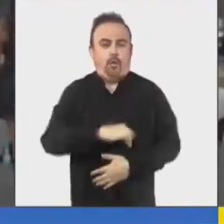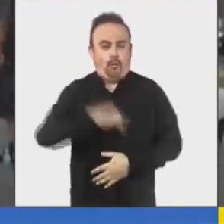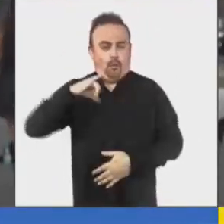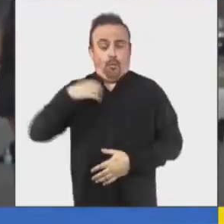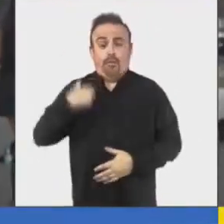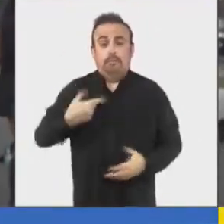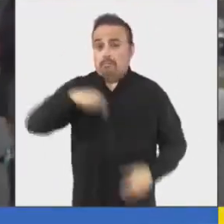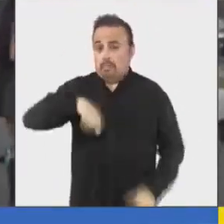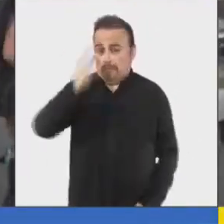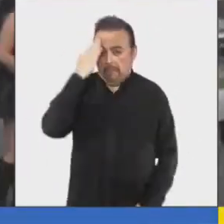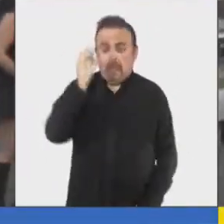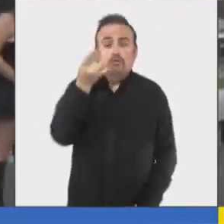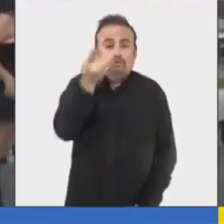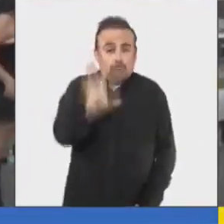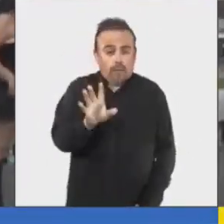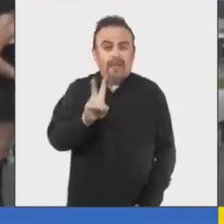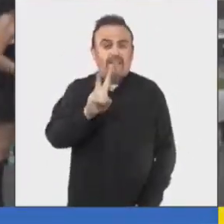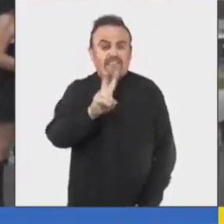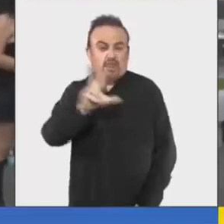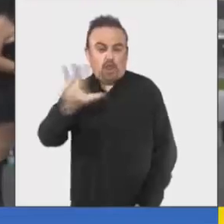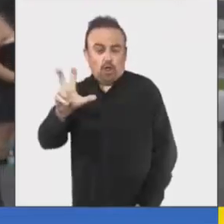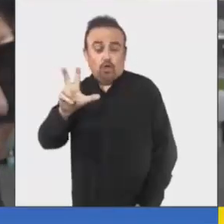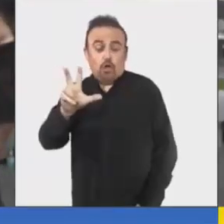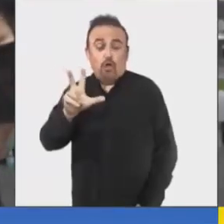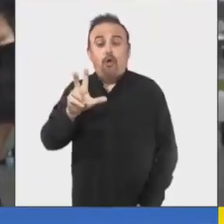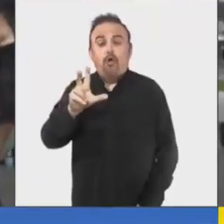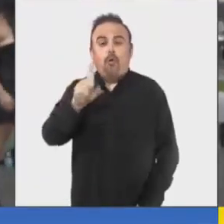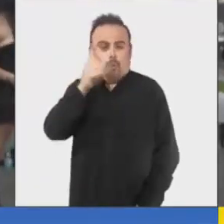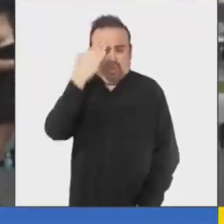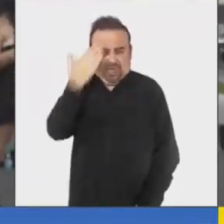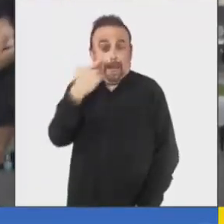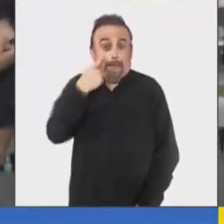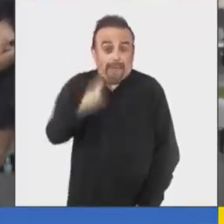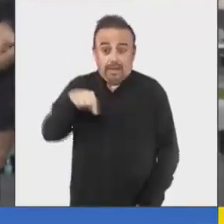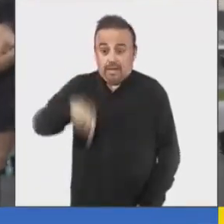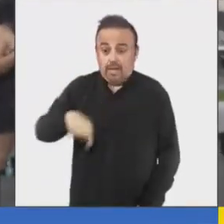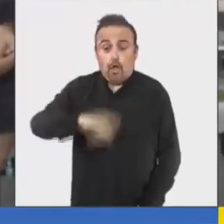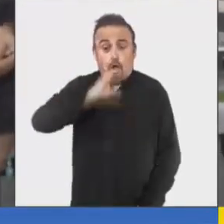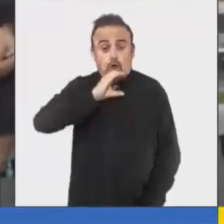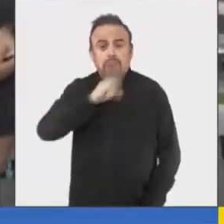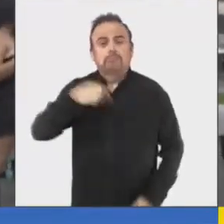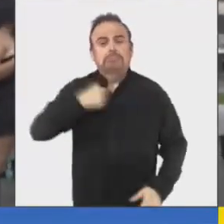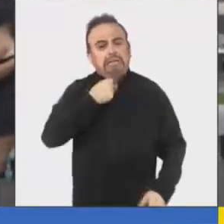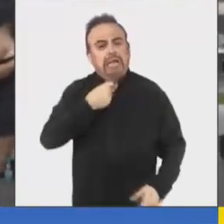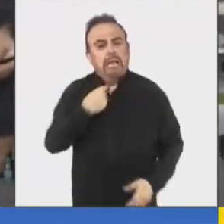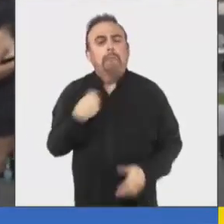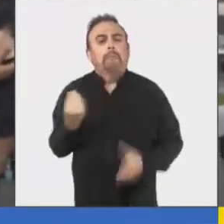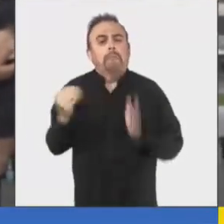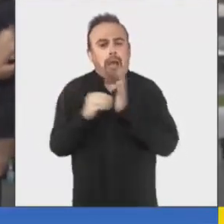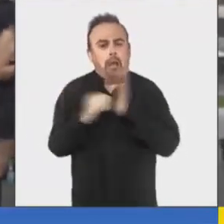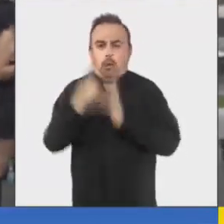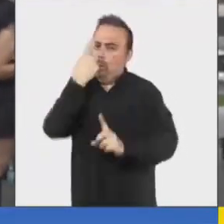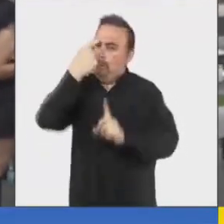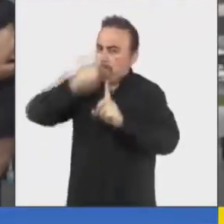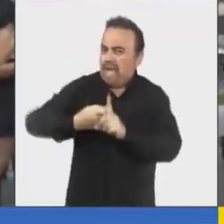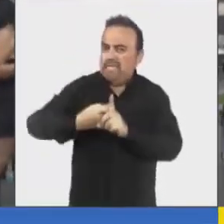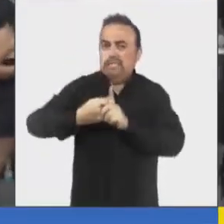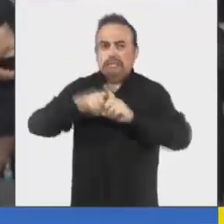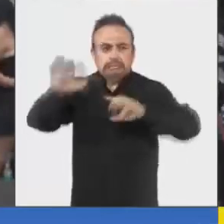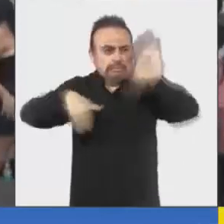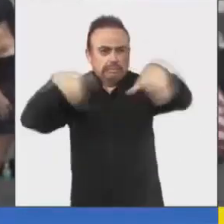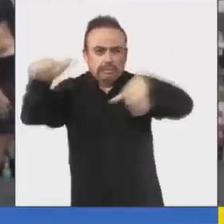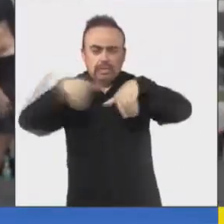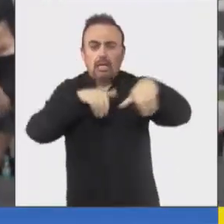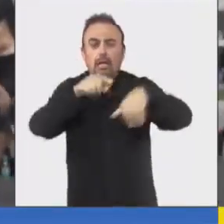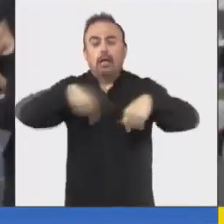Normalmente conmemoramos solamente el Día 28 del Orgullo, pero desde Concepción quisimos levantar un mes de convocatoria